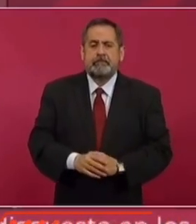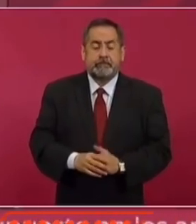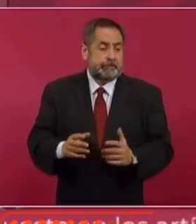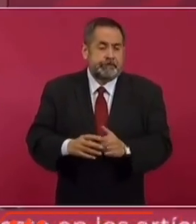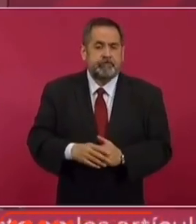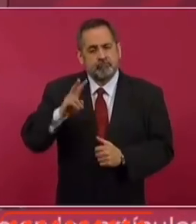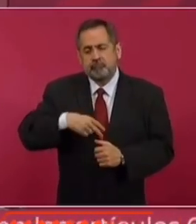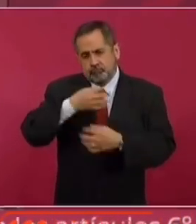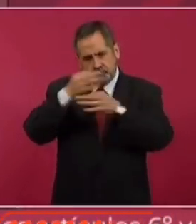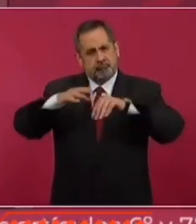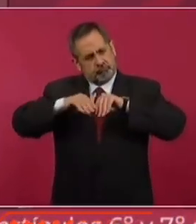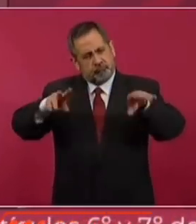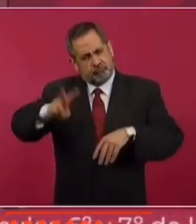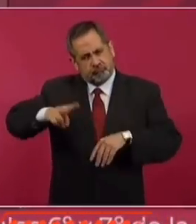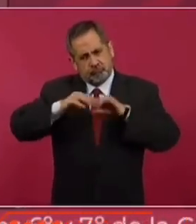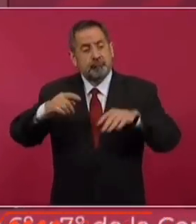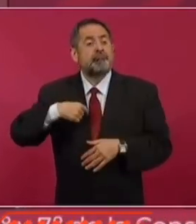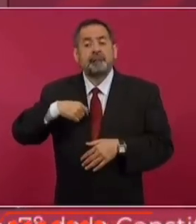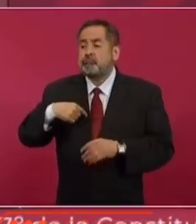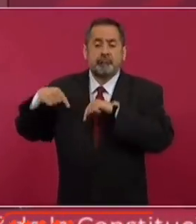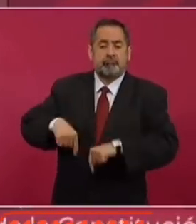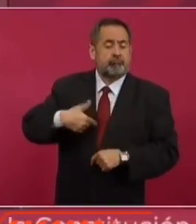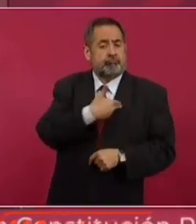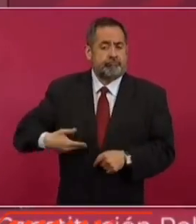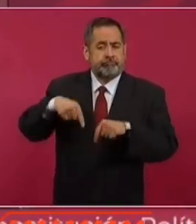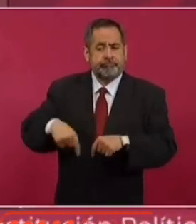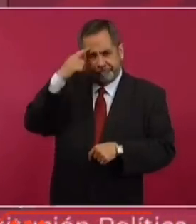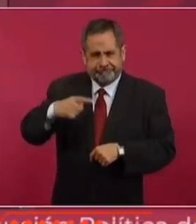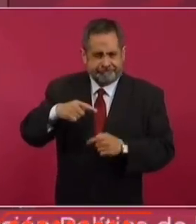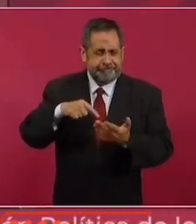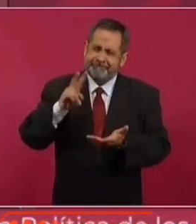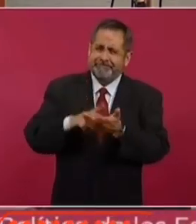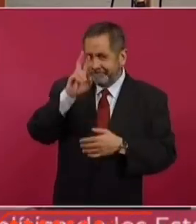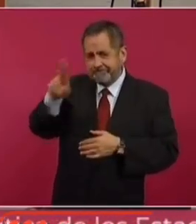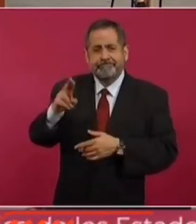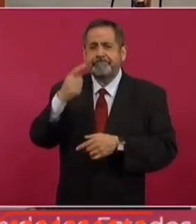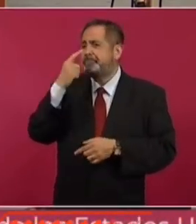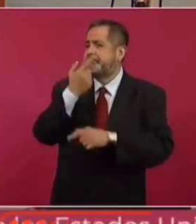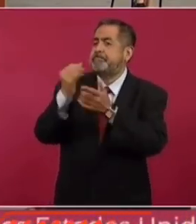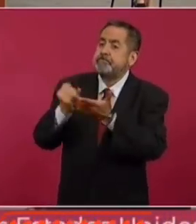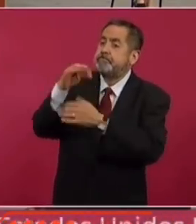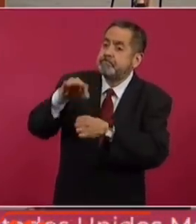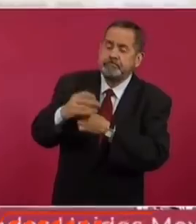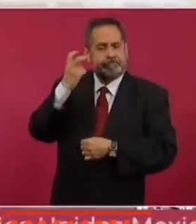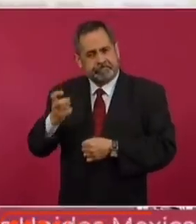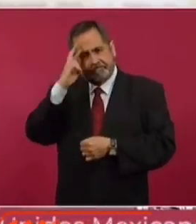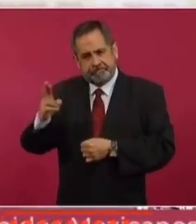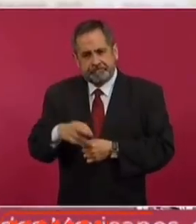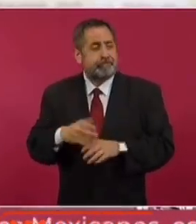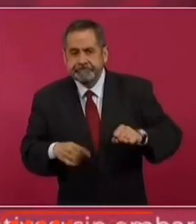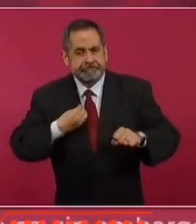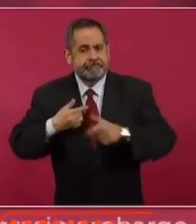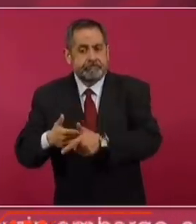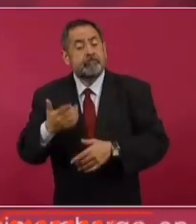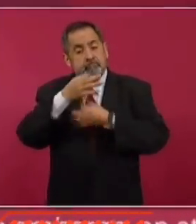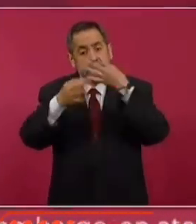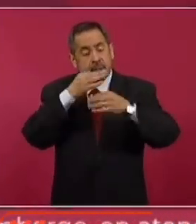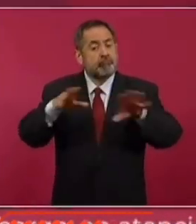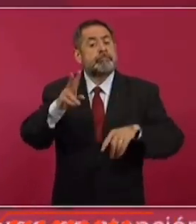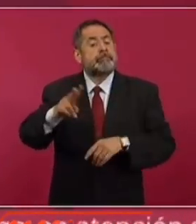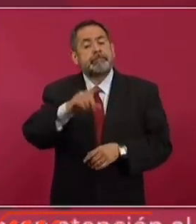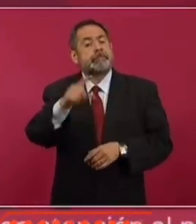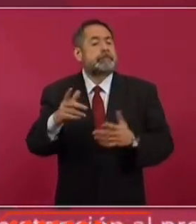Y tengo que decirlo porque nosotros llegamos aquí para hacer valer la democracia, enfrentando fraudes. Tengo que decir